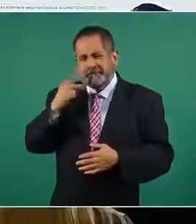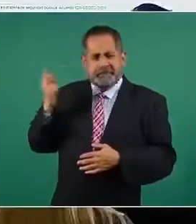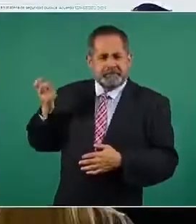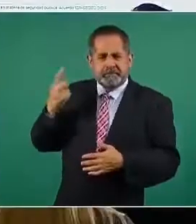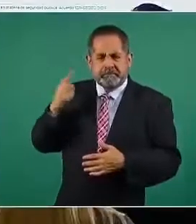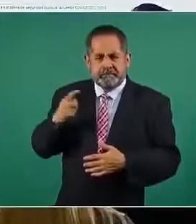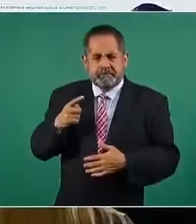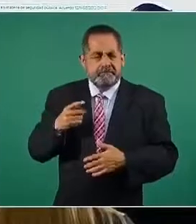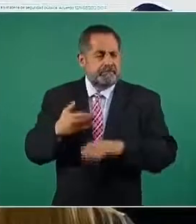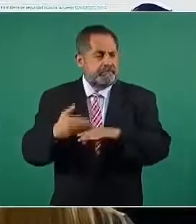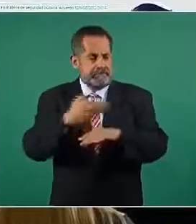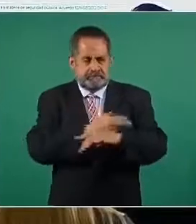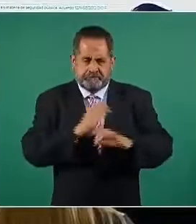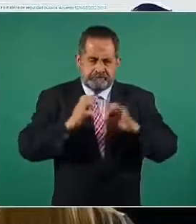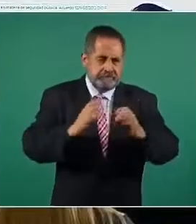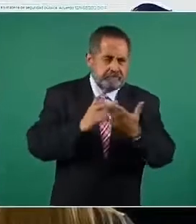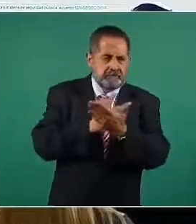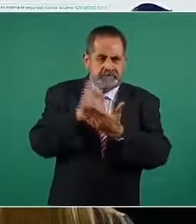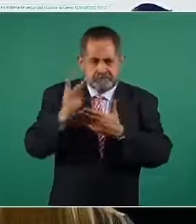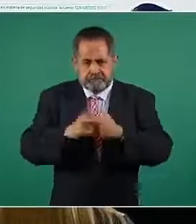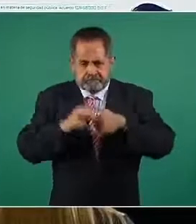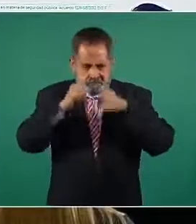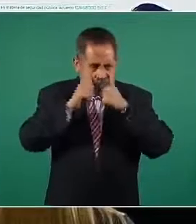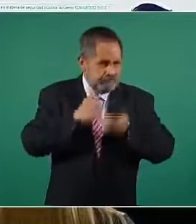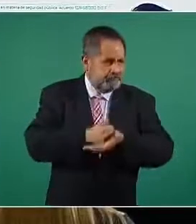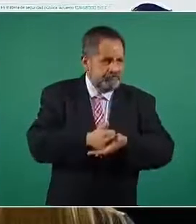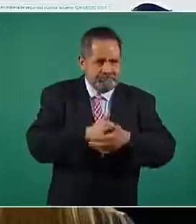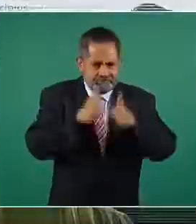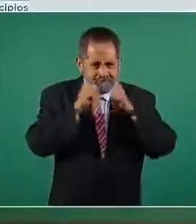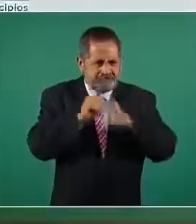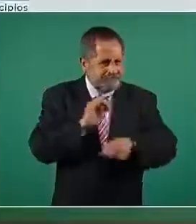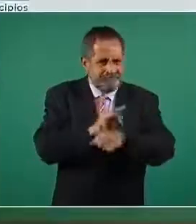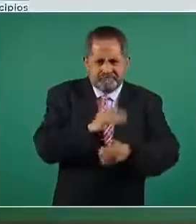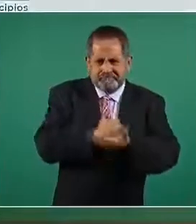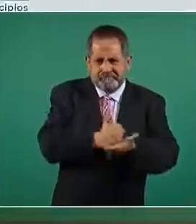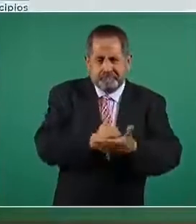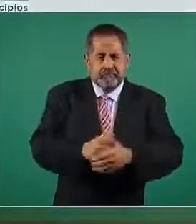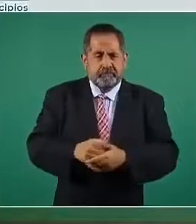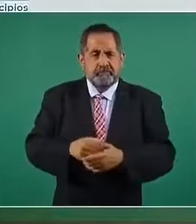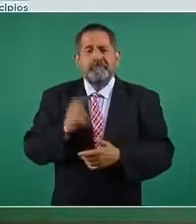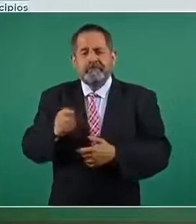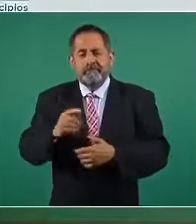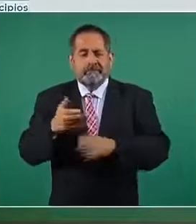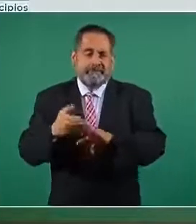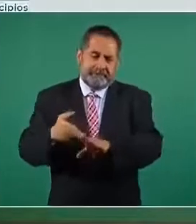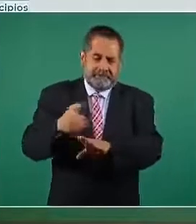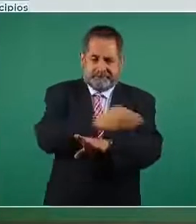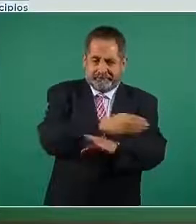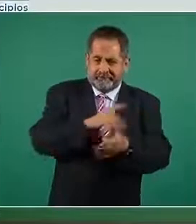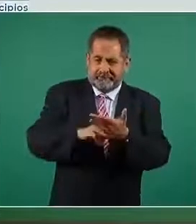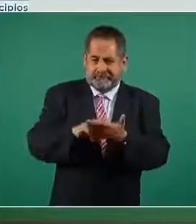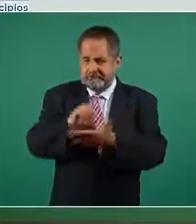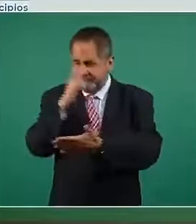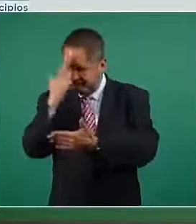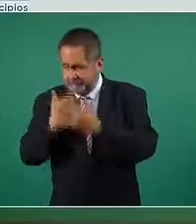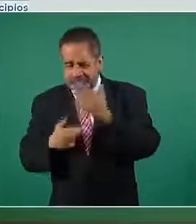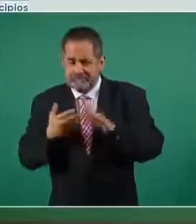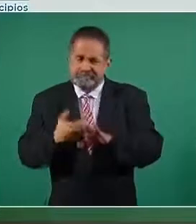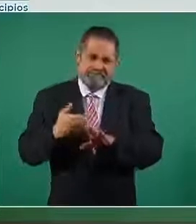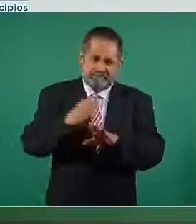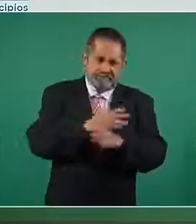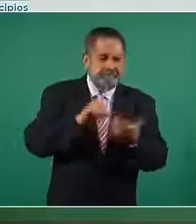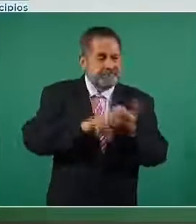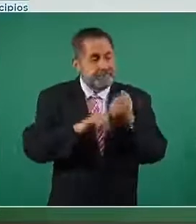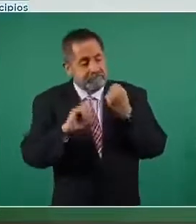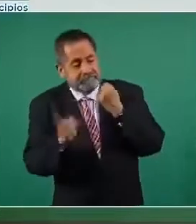Prevención, programas y más atención. Es decir, prevenir las actividades delictivas y atender las